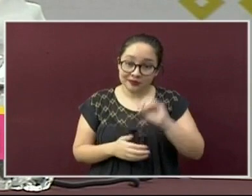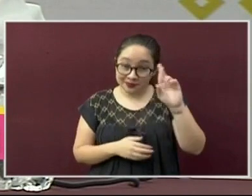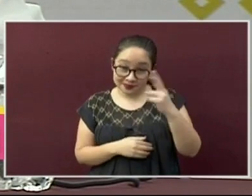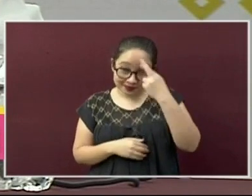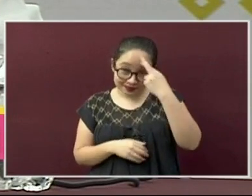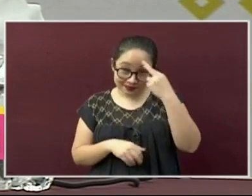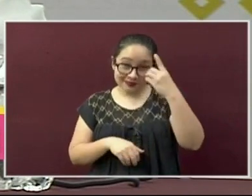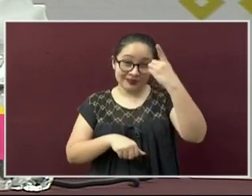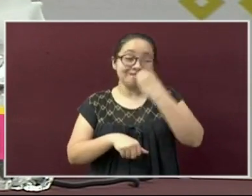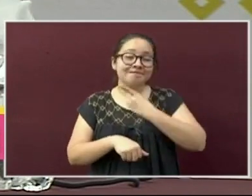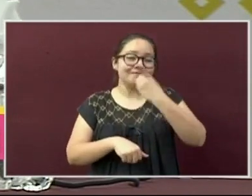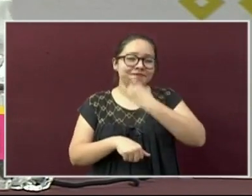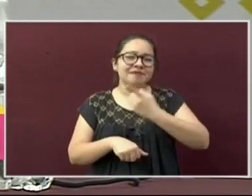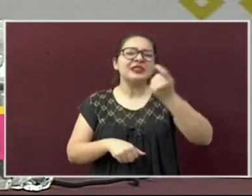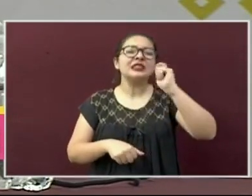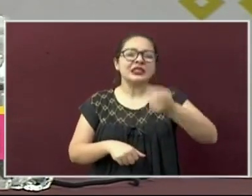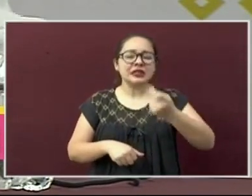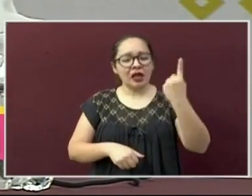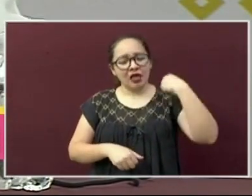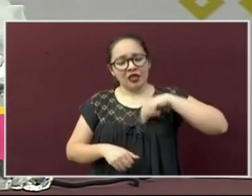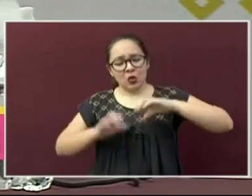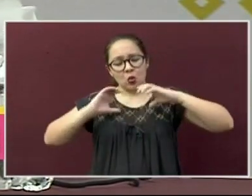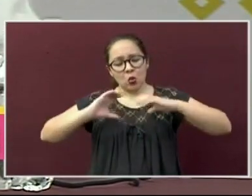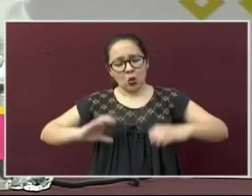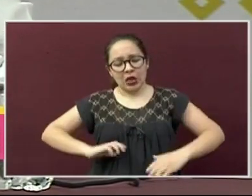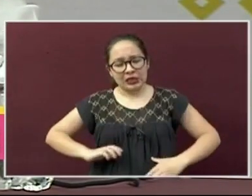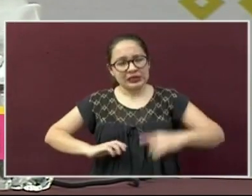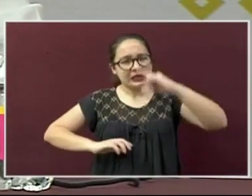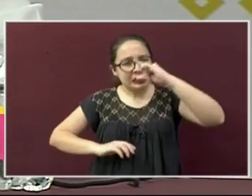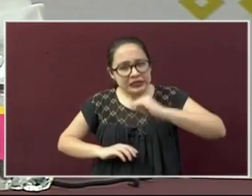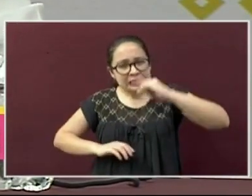origina un severo trastorno